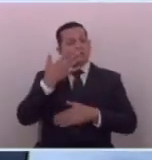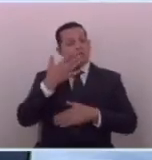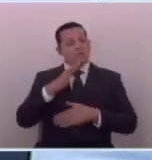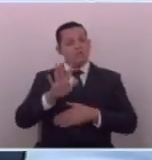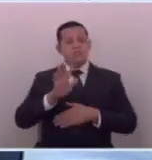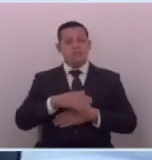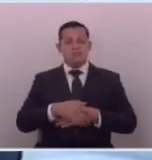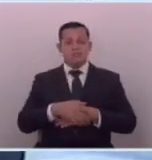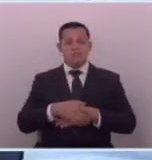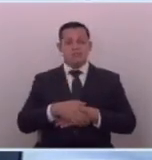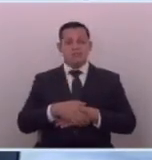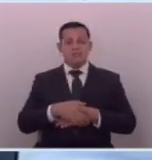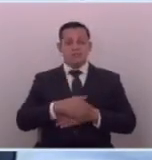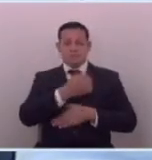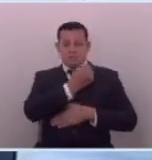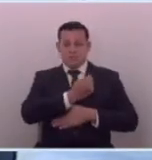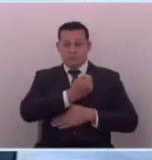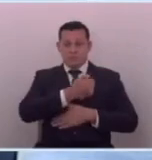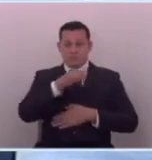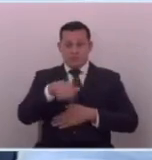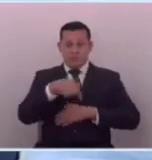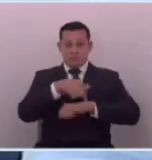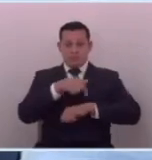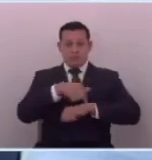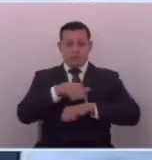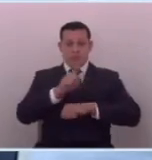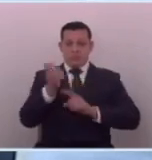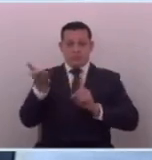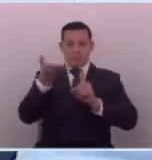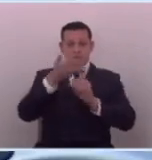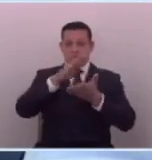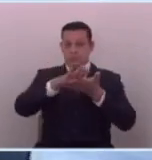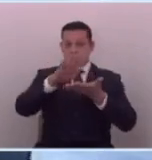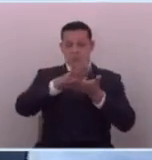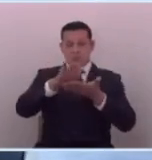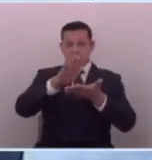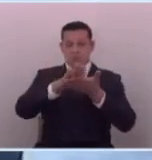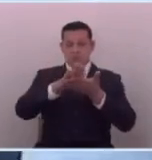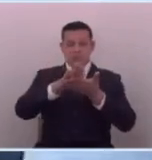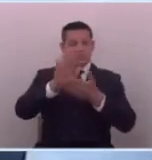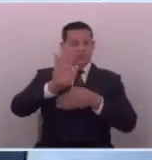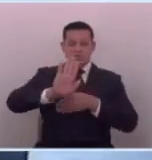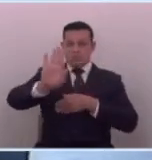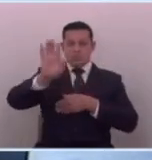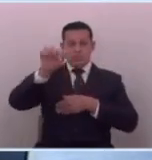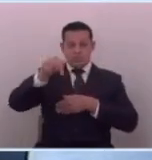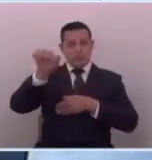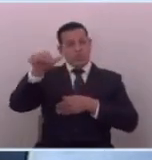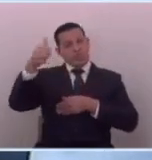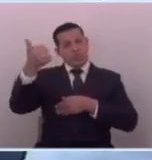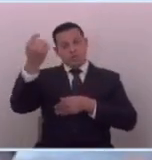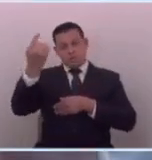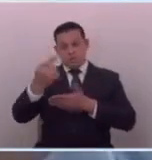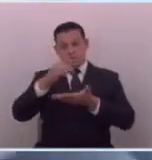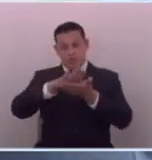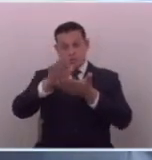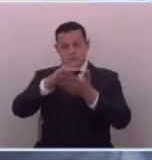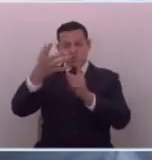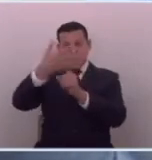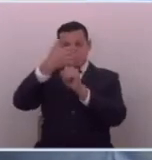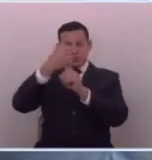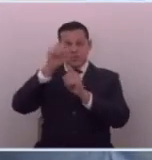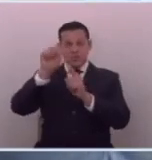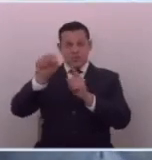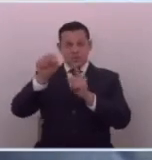lo que les duele ahora es que no reciben el salario o no recibieron el salario que ahora otros reciben eso es lo que ha